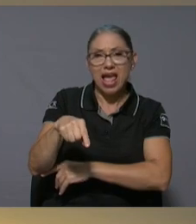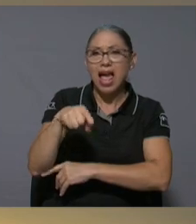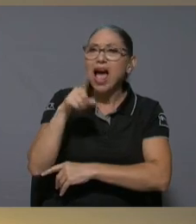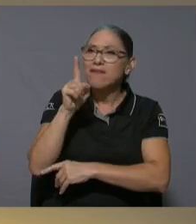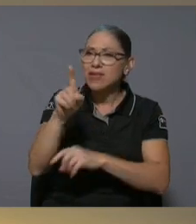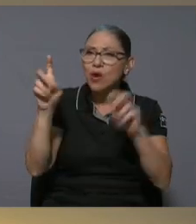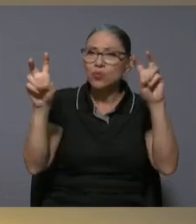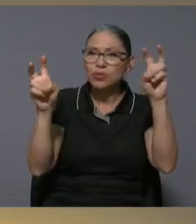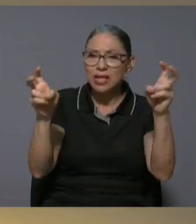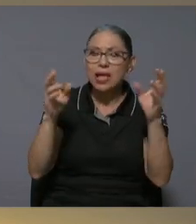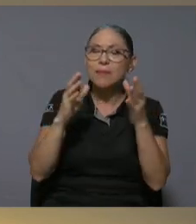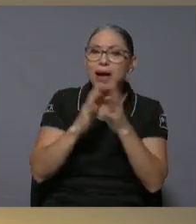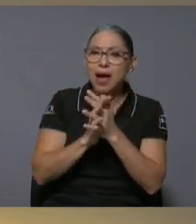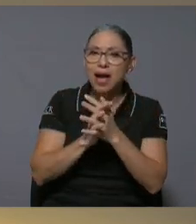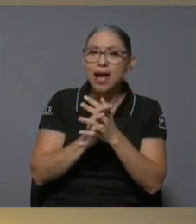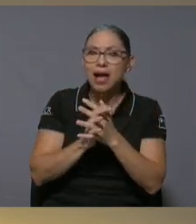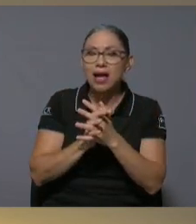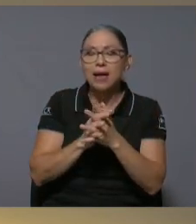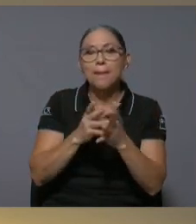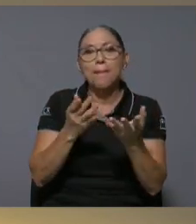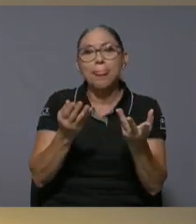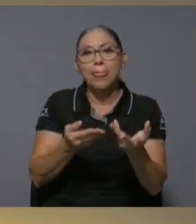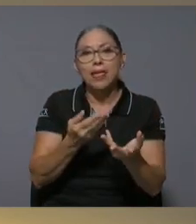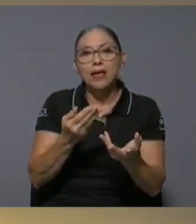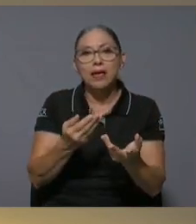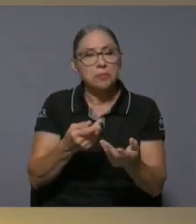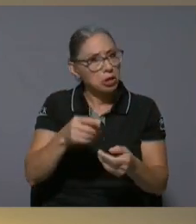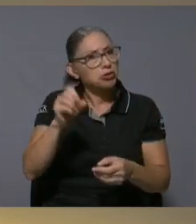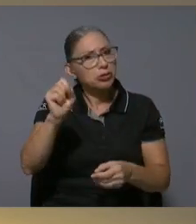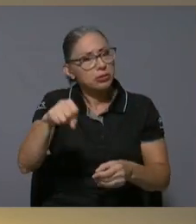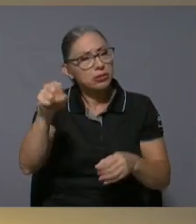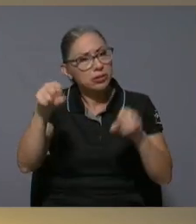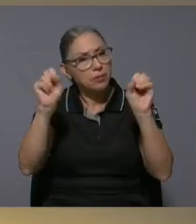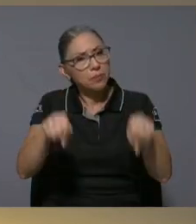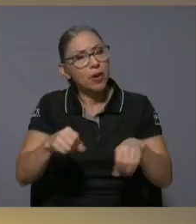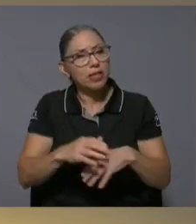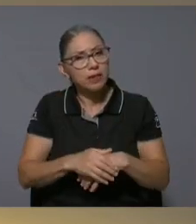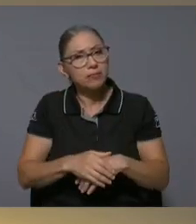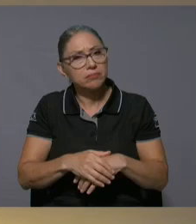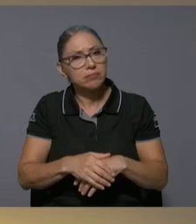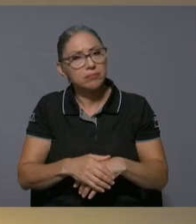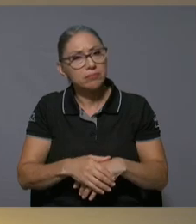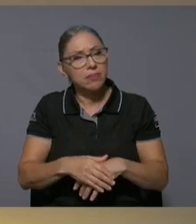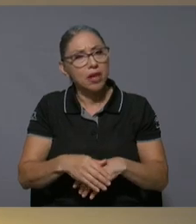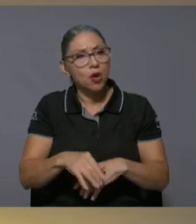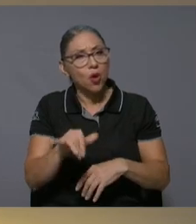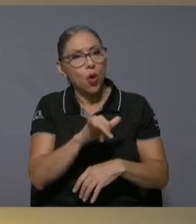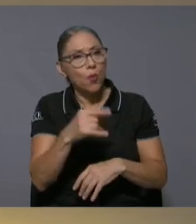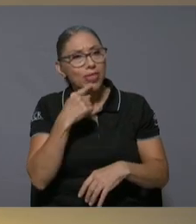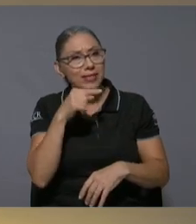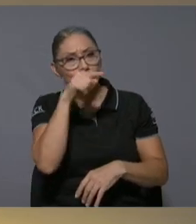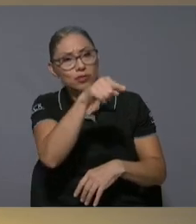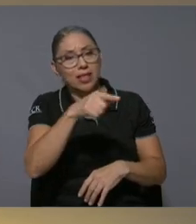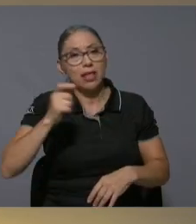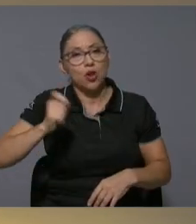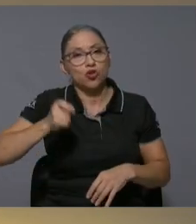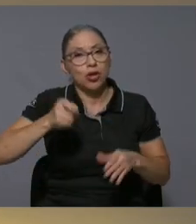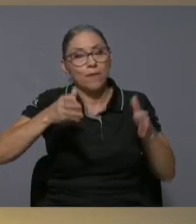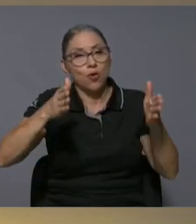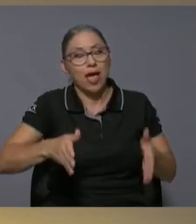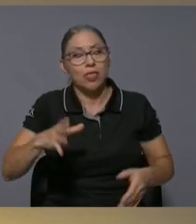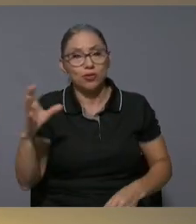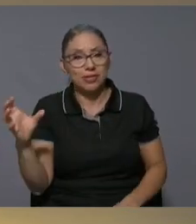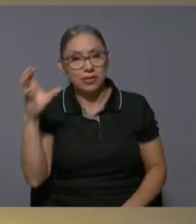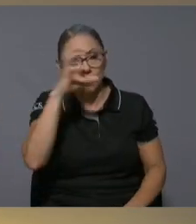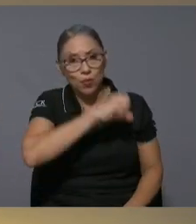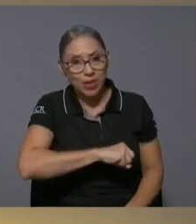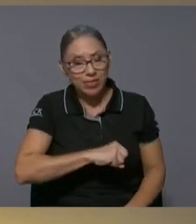puede que fue un un esquema donde los abogados usted lo mencionaba como pudieron encontrar que se le